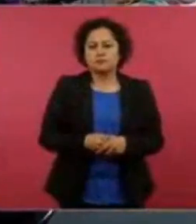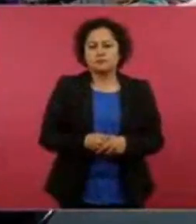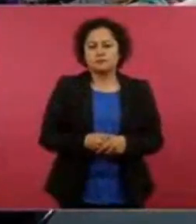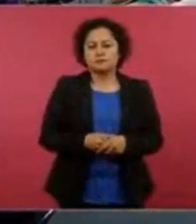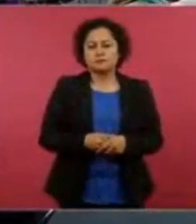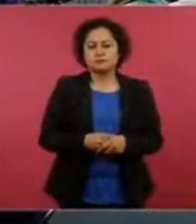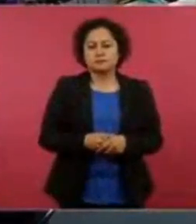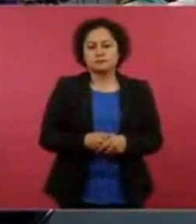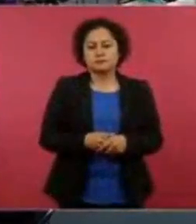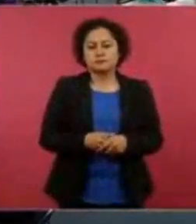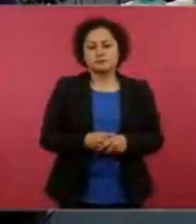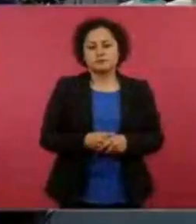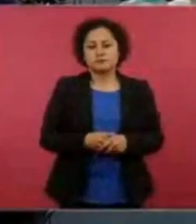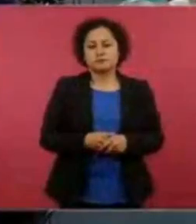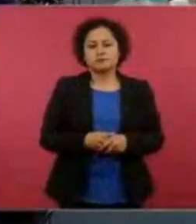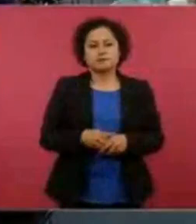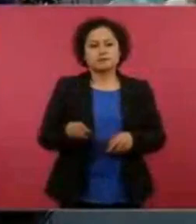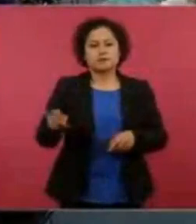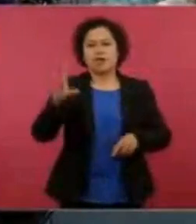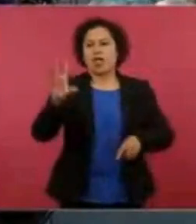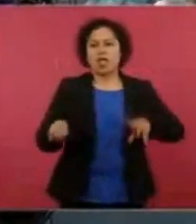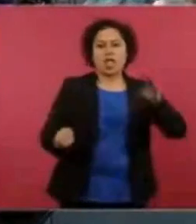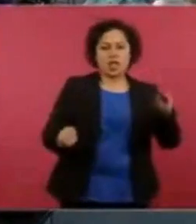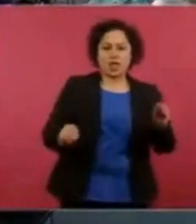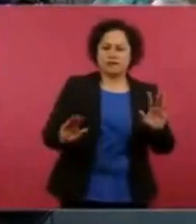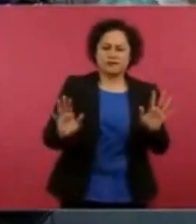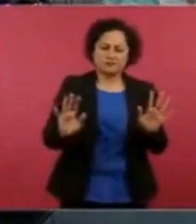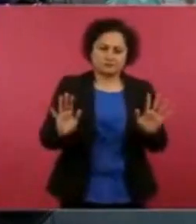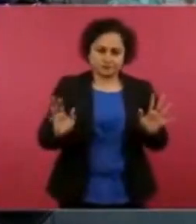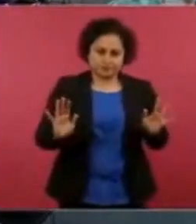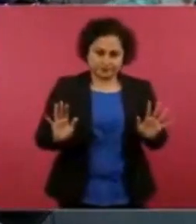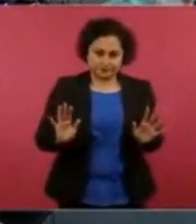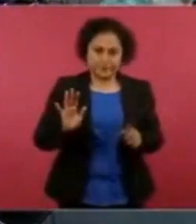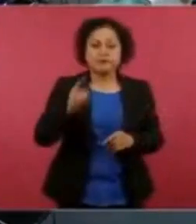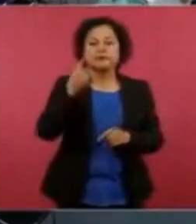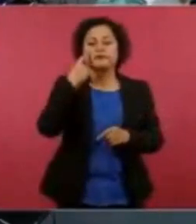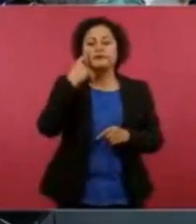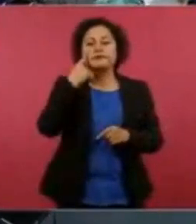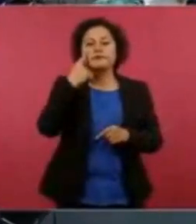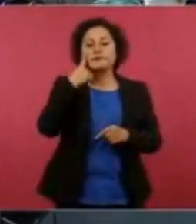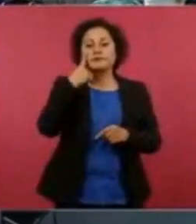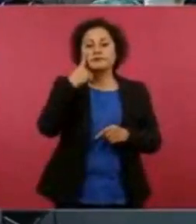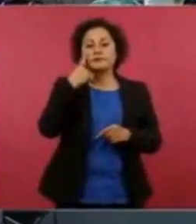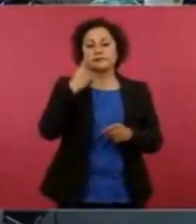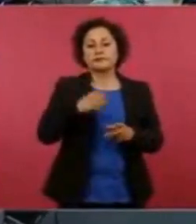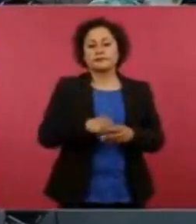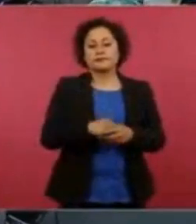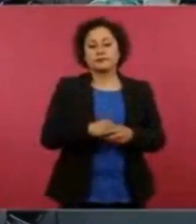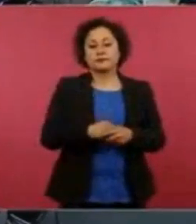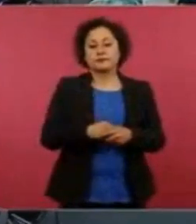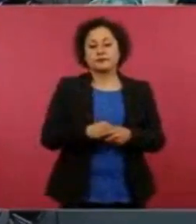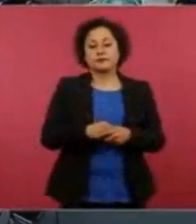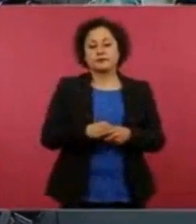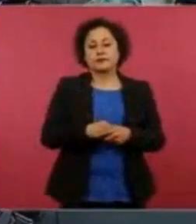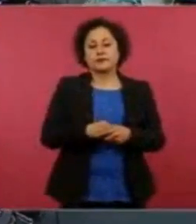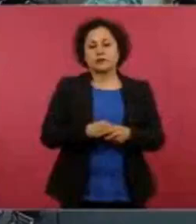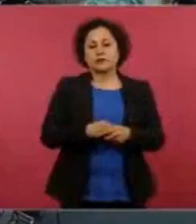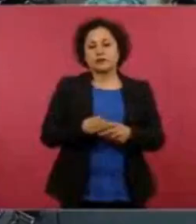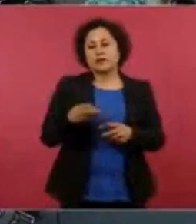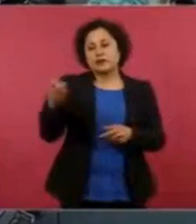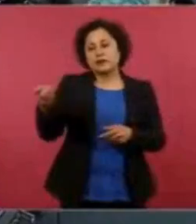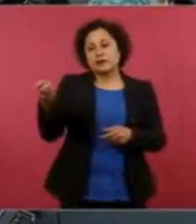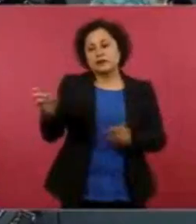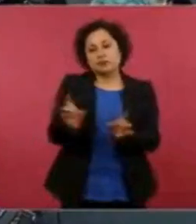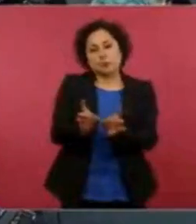con esto. Es que yo creo que fue algo